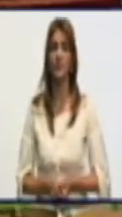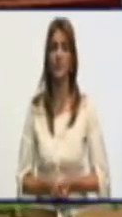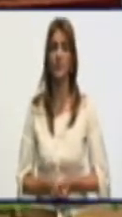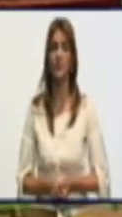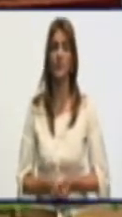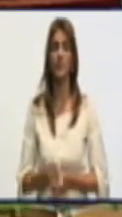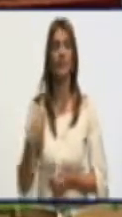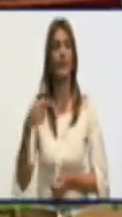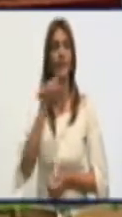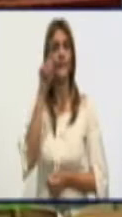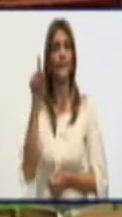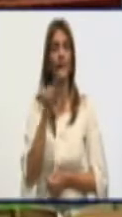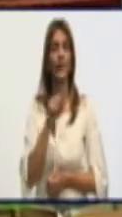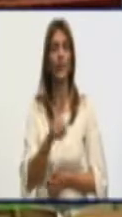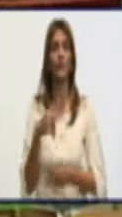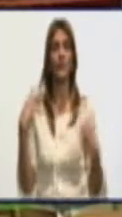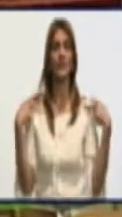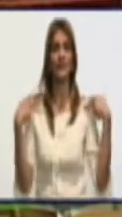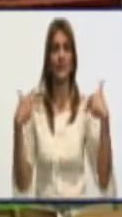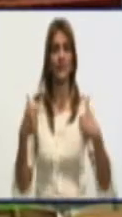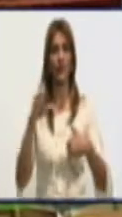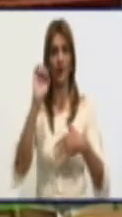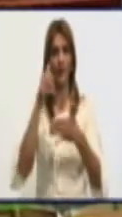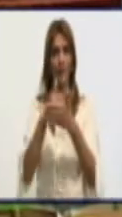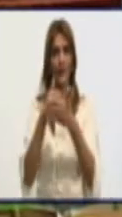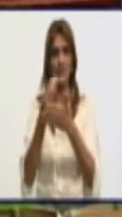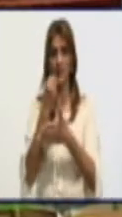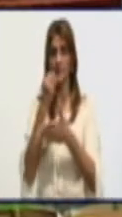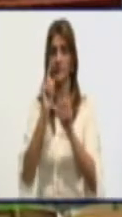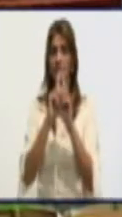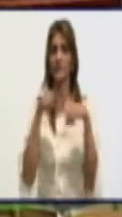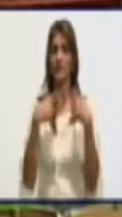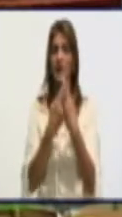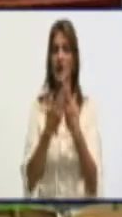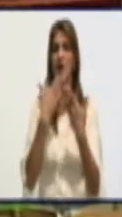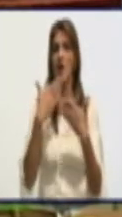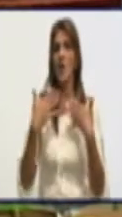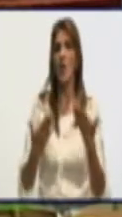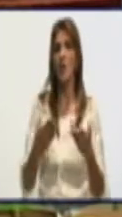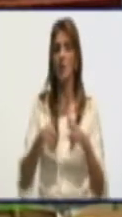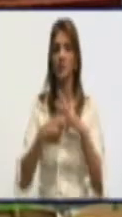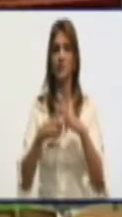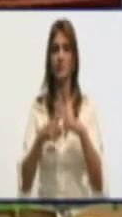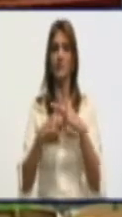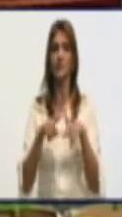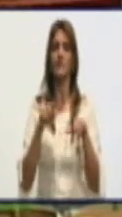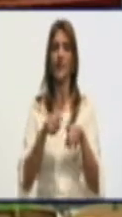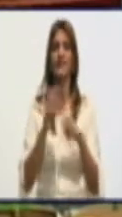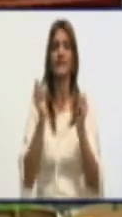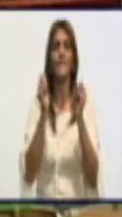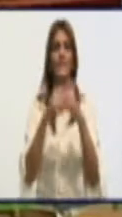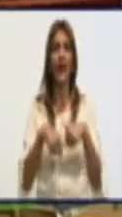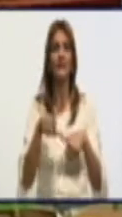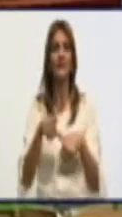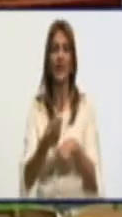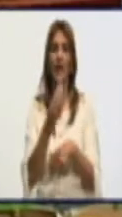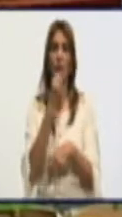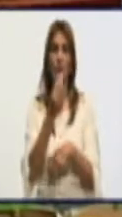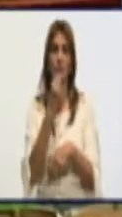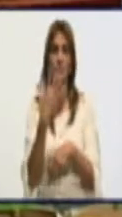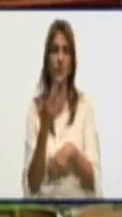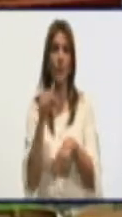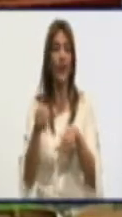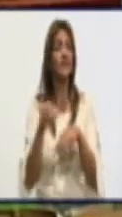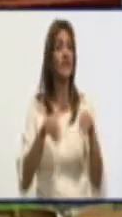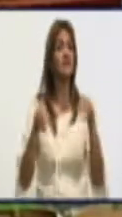enfrentando hoy las panaderías del pan de consumo de la población Yunel? Esta situación que vive el territorio